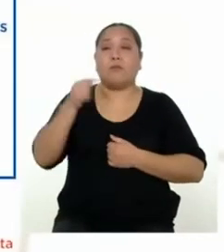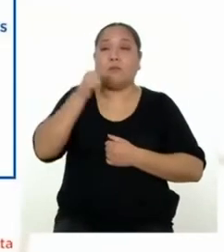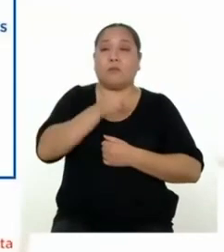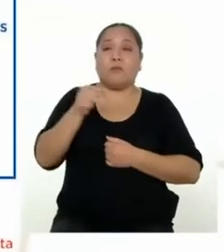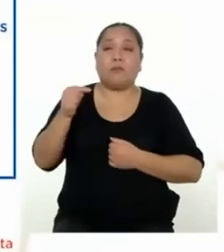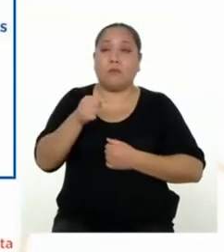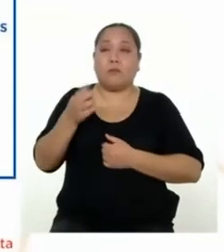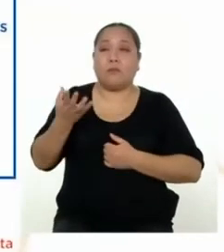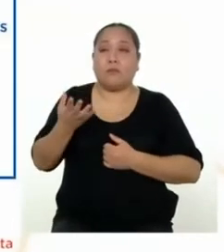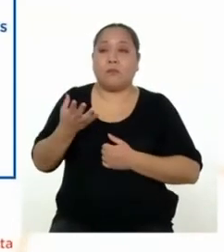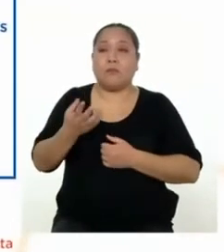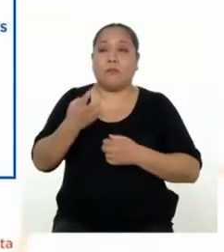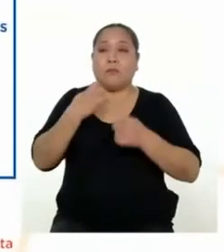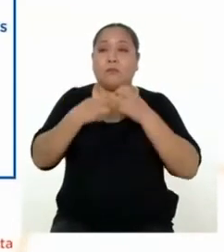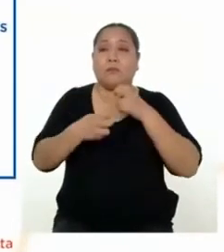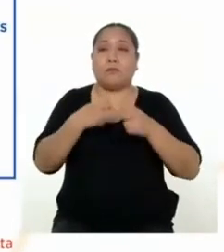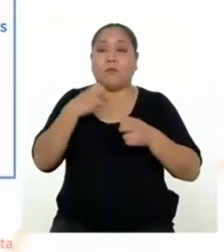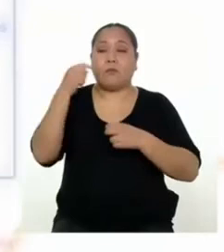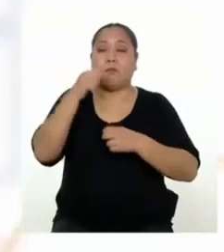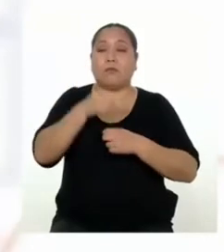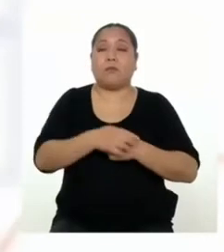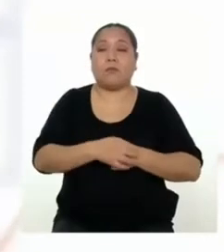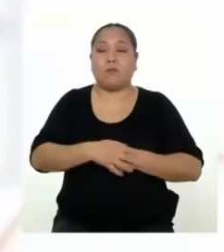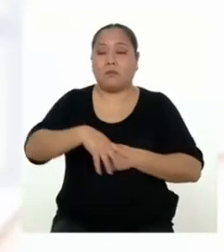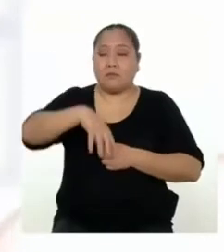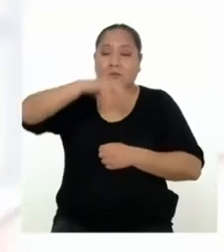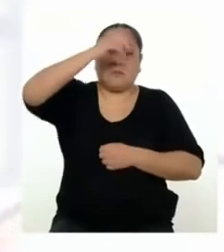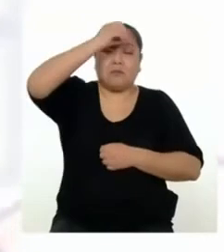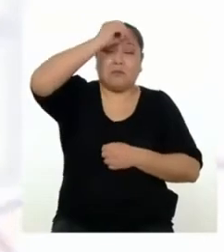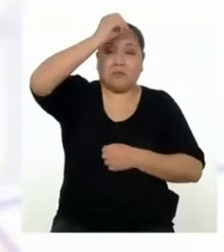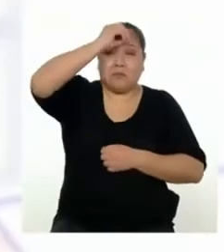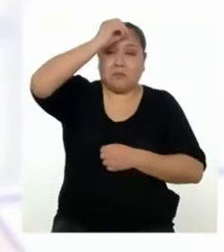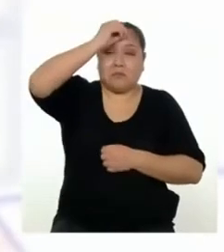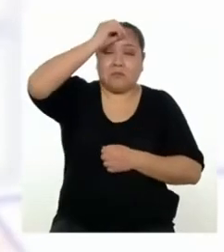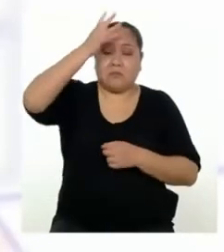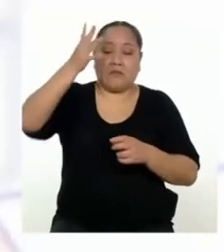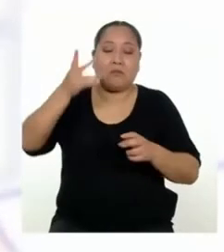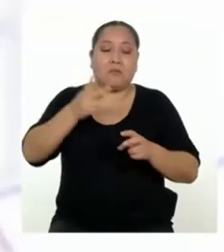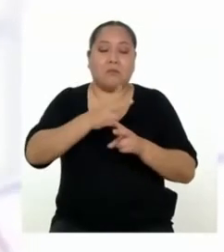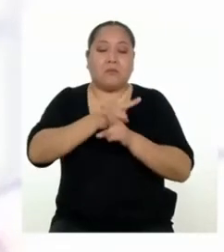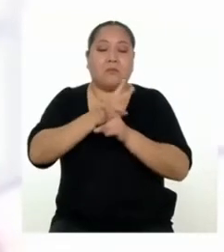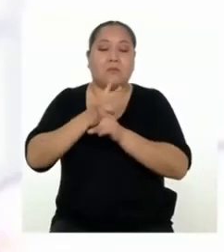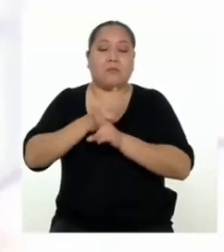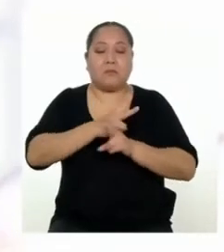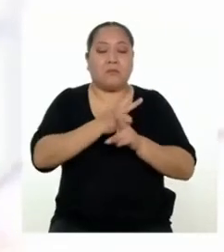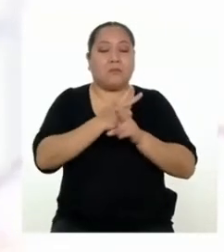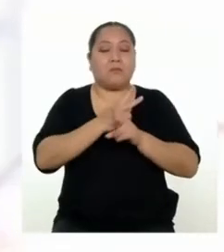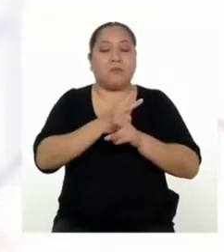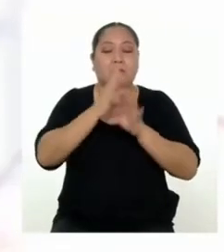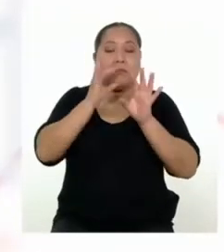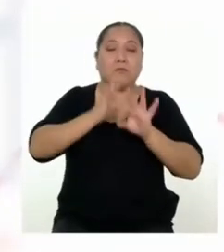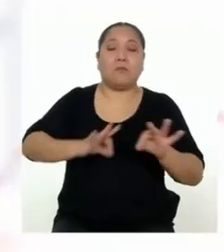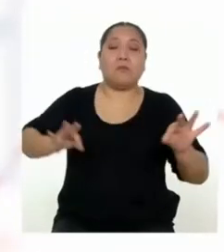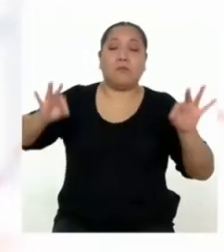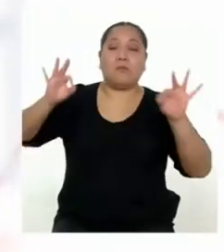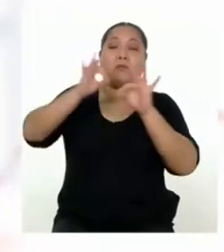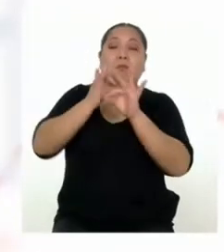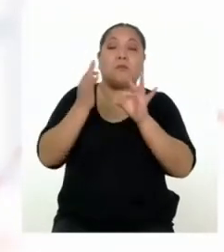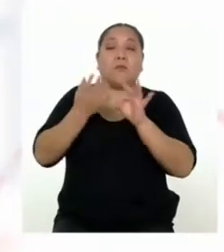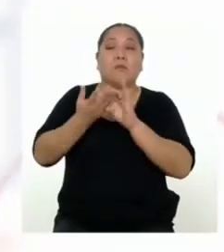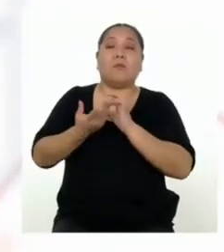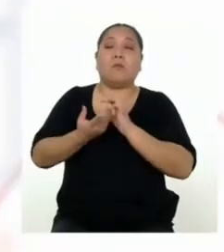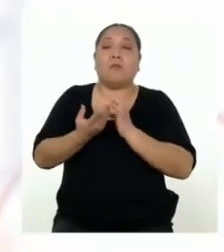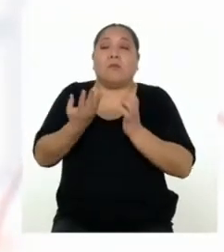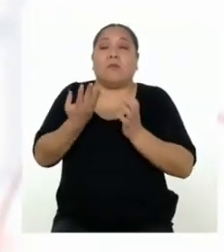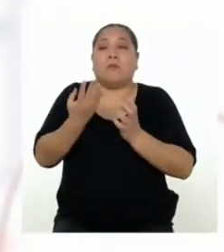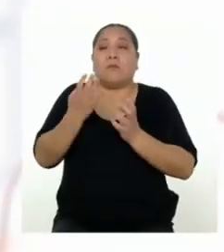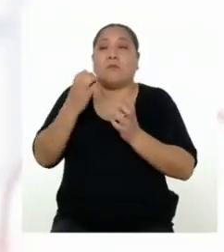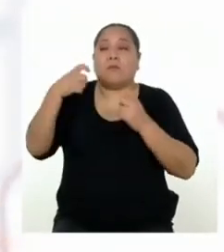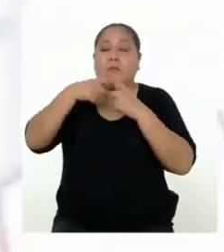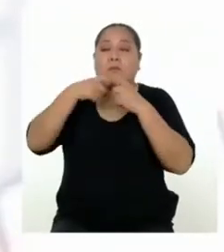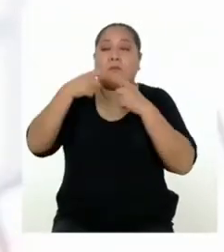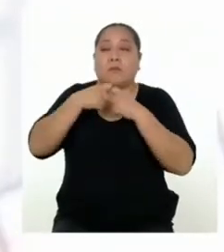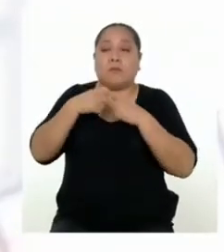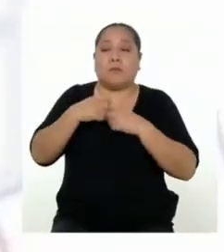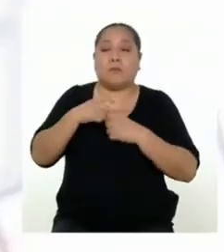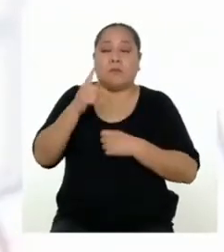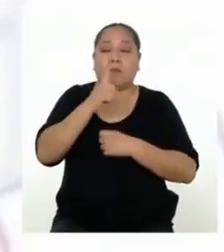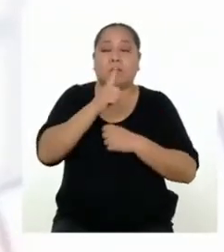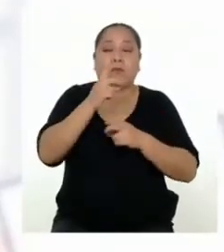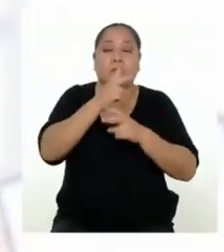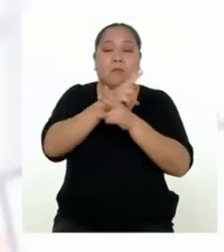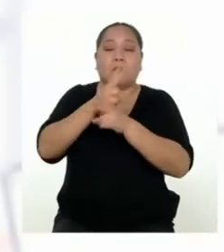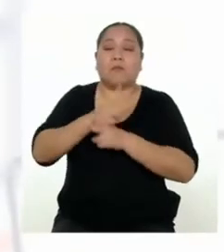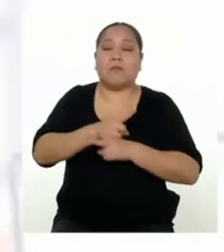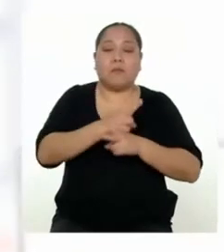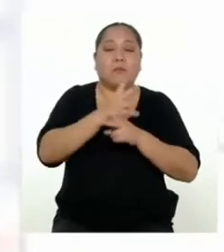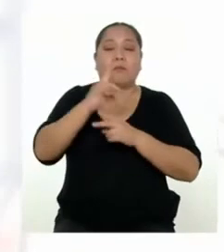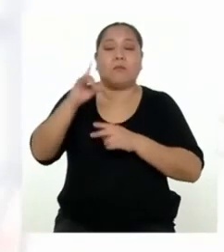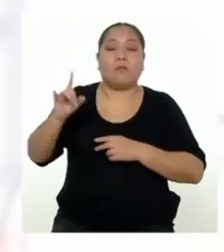causas de ese problema son desconocimiento sobre el cuidado e importancia de la energía eléctrica. Descuido en el uso